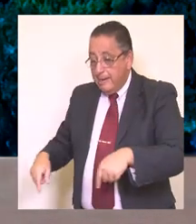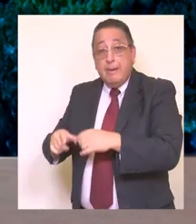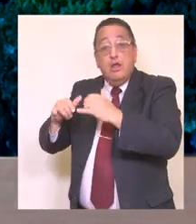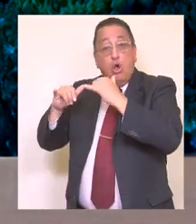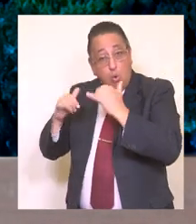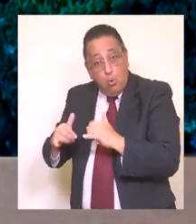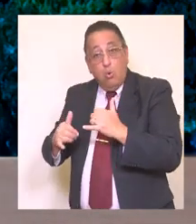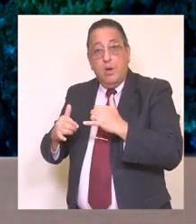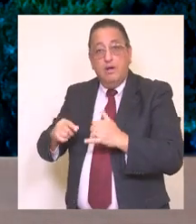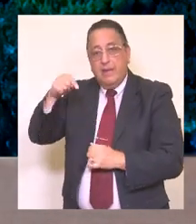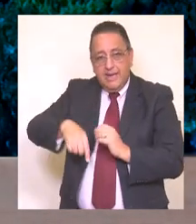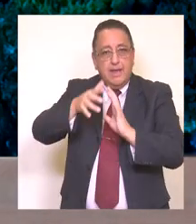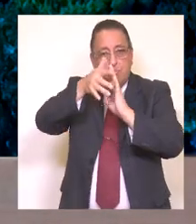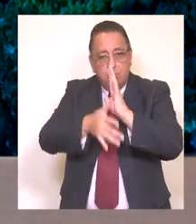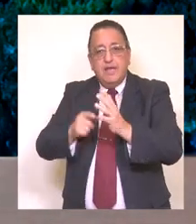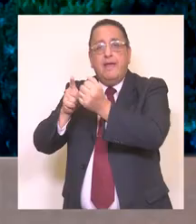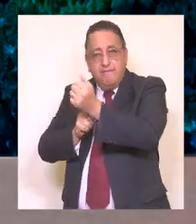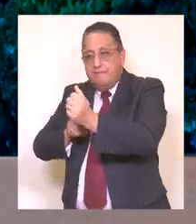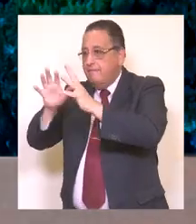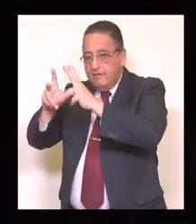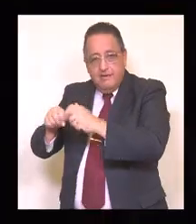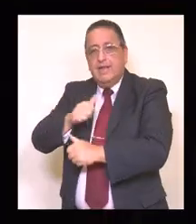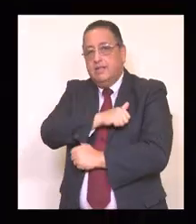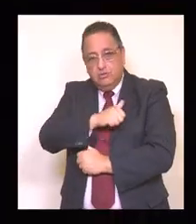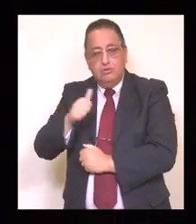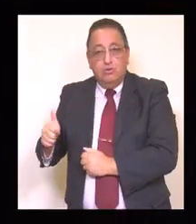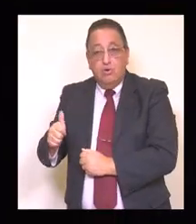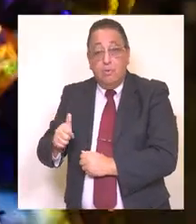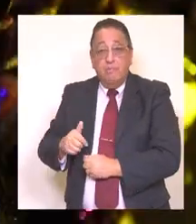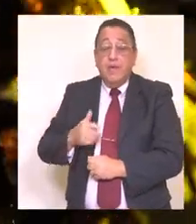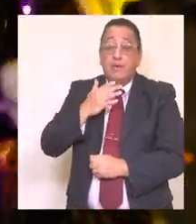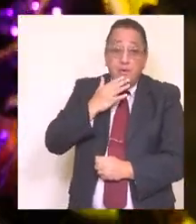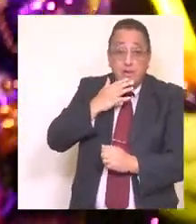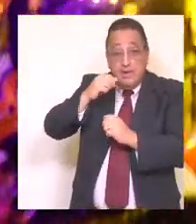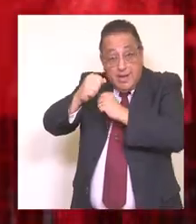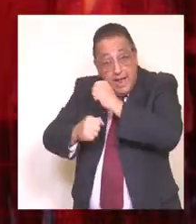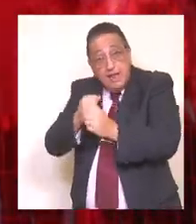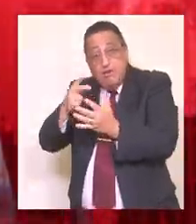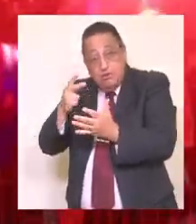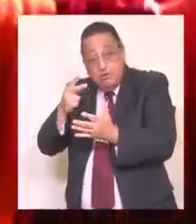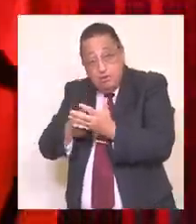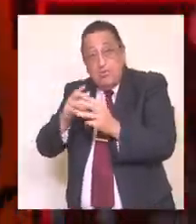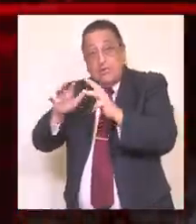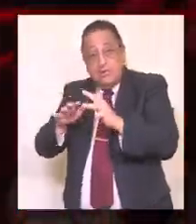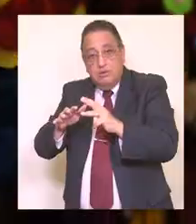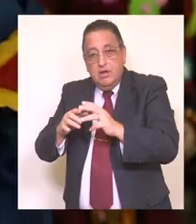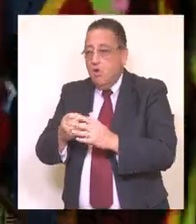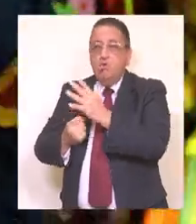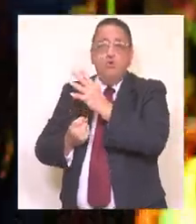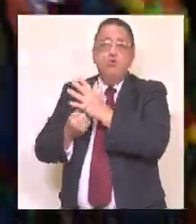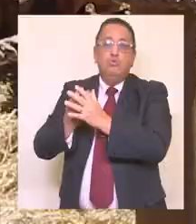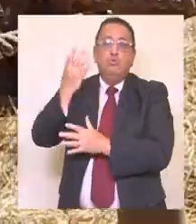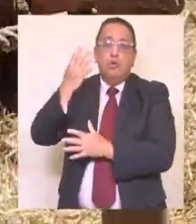durante el 2019 desarrollamos una versión más del Festival Danzando a Chile. De